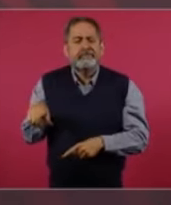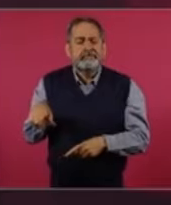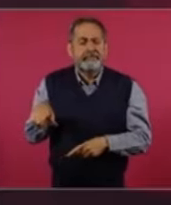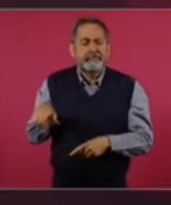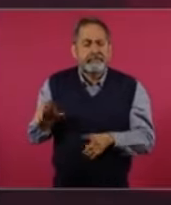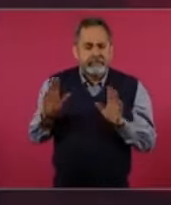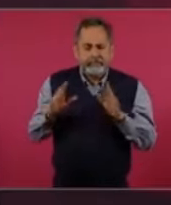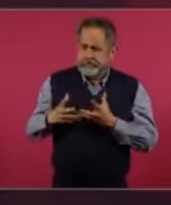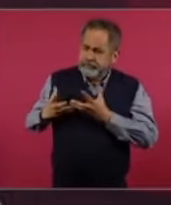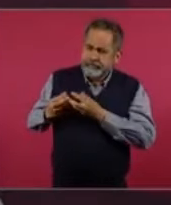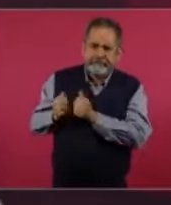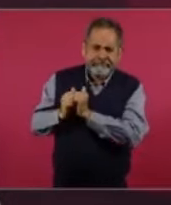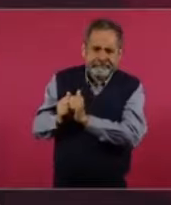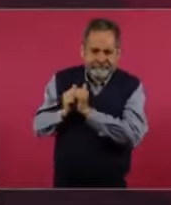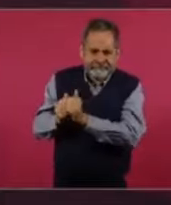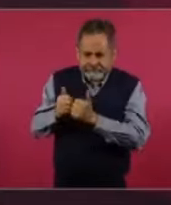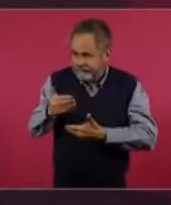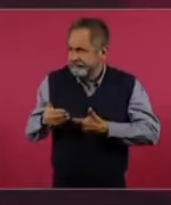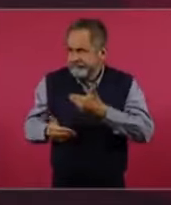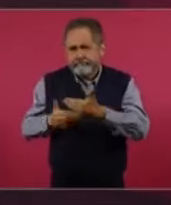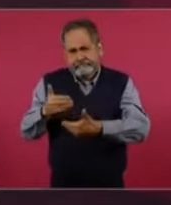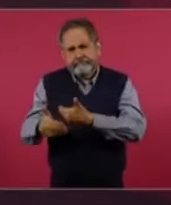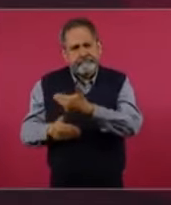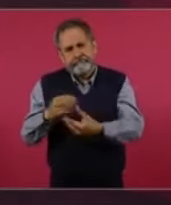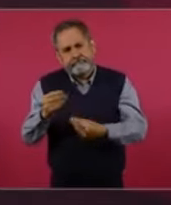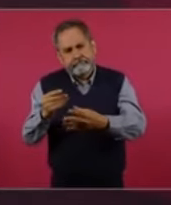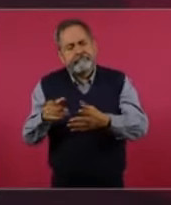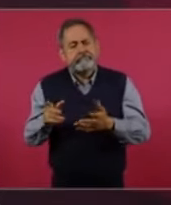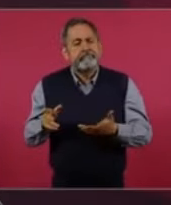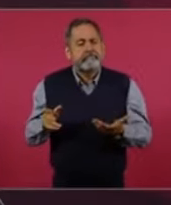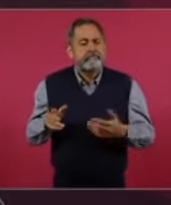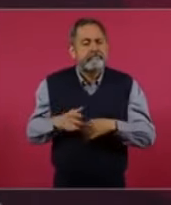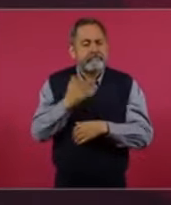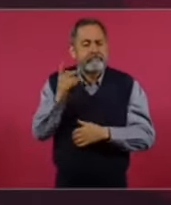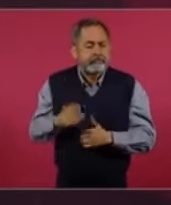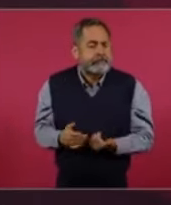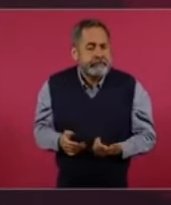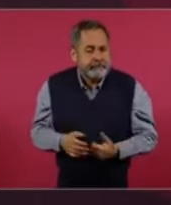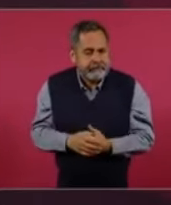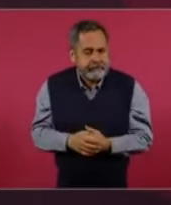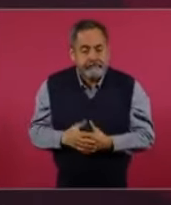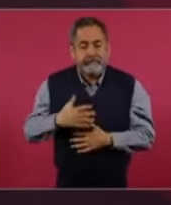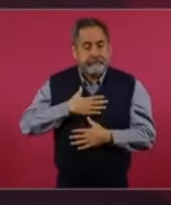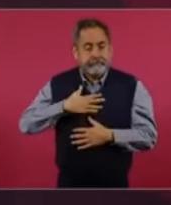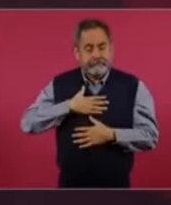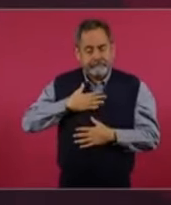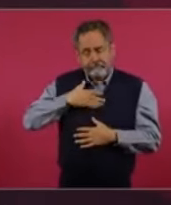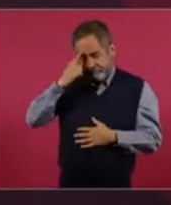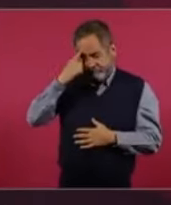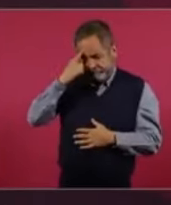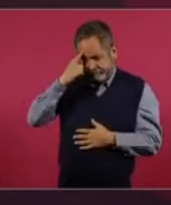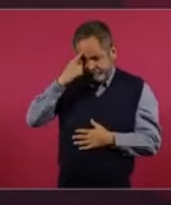Nosotros hemos avanzado mucho, porque hemos procurado